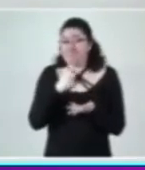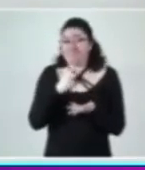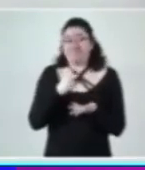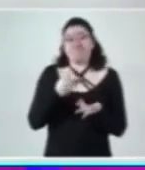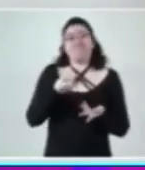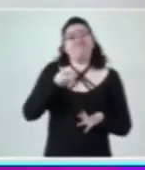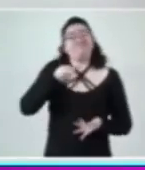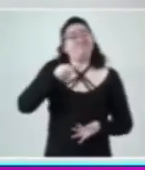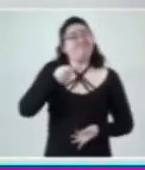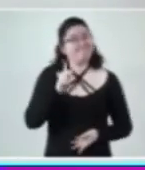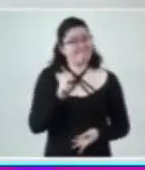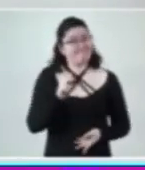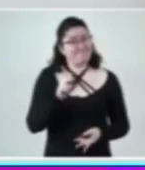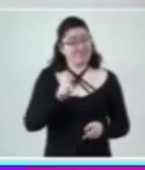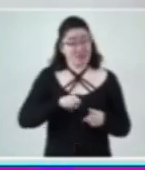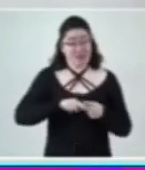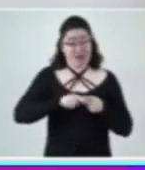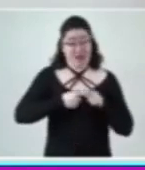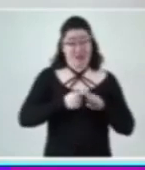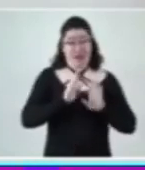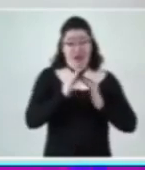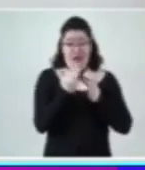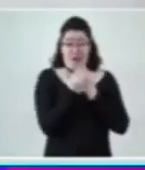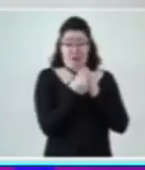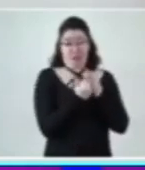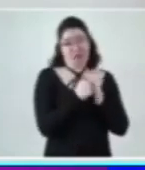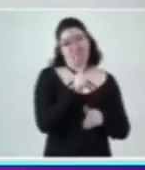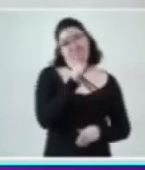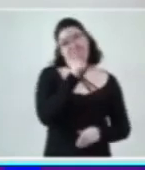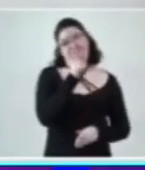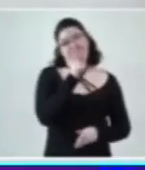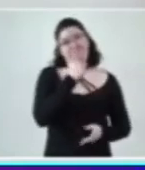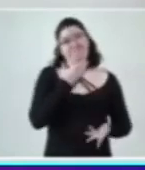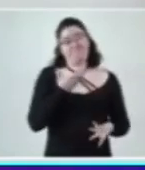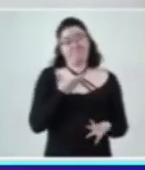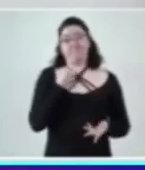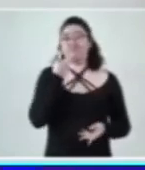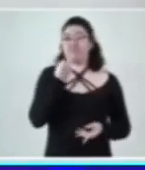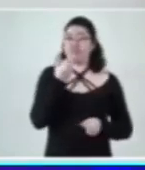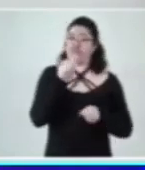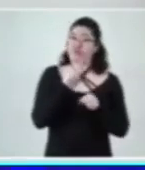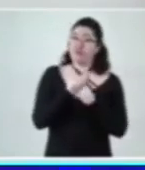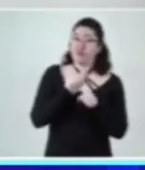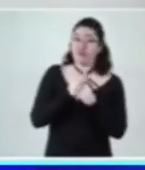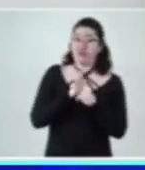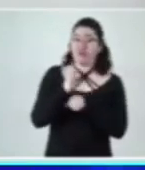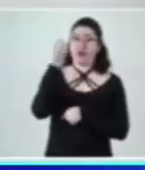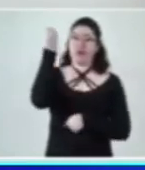actividades. También se dará la apertura de parques y bosques al 30%.